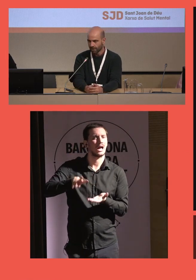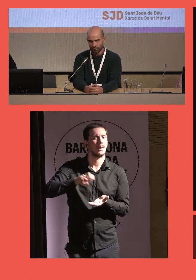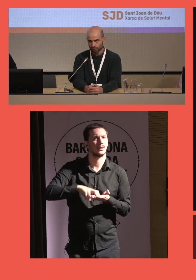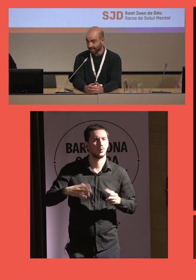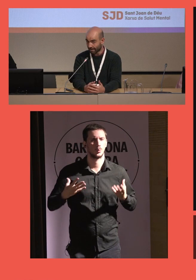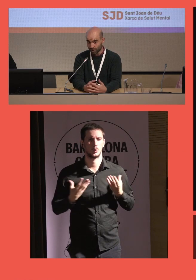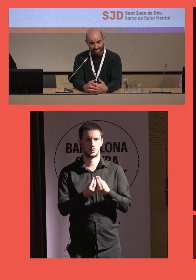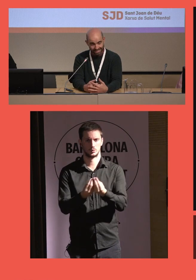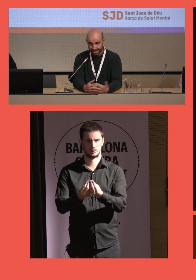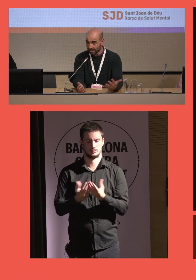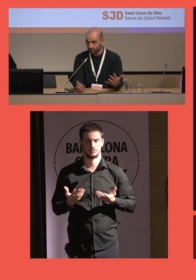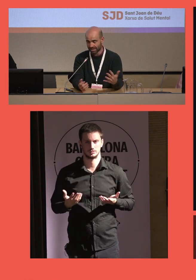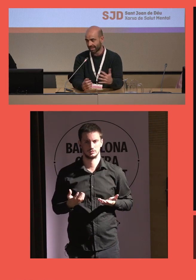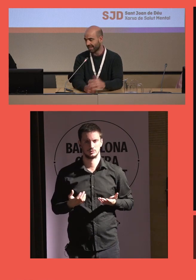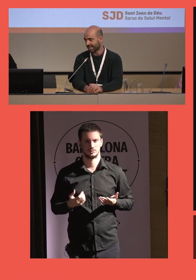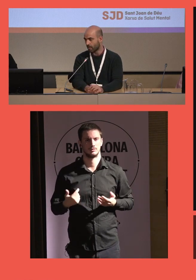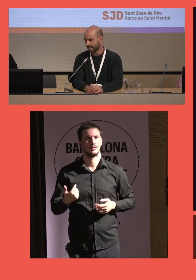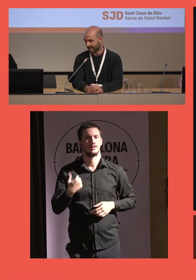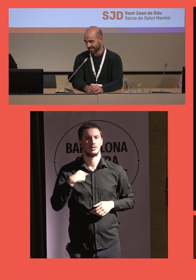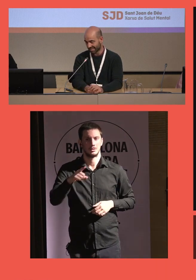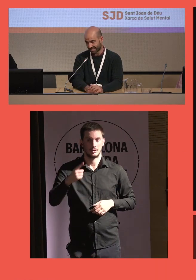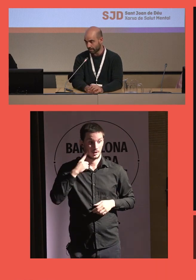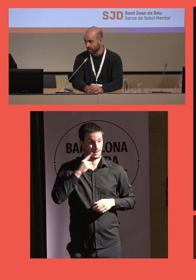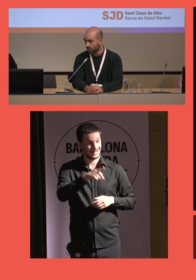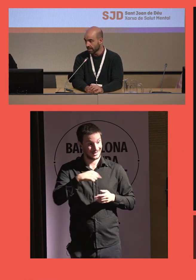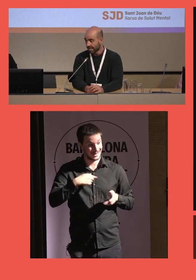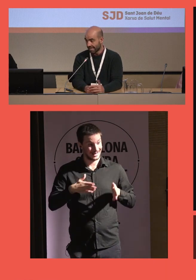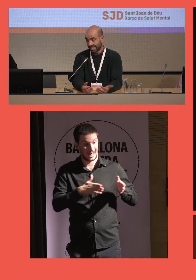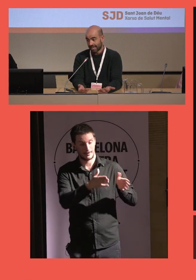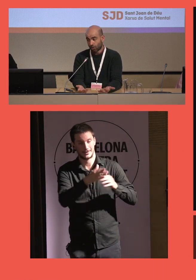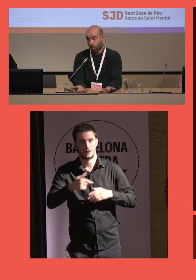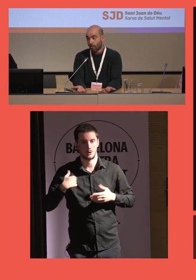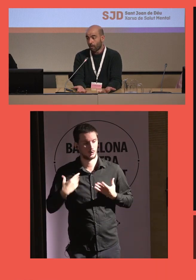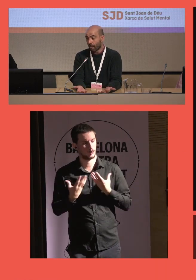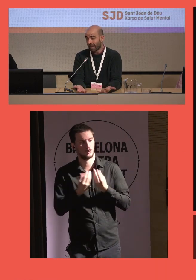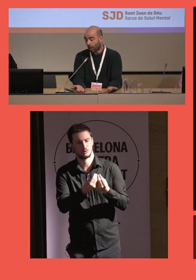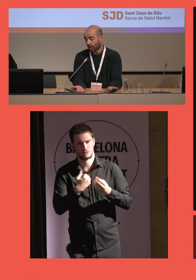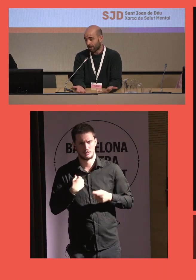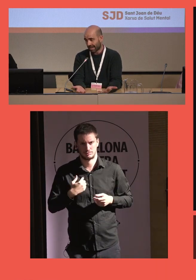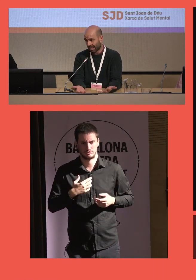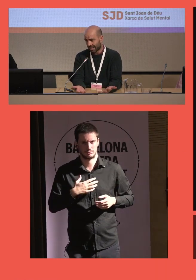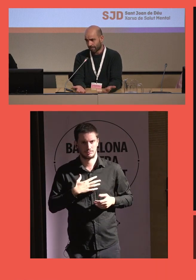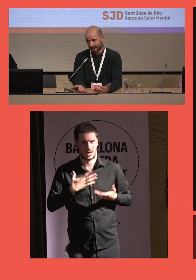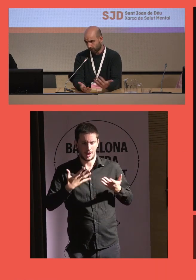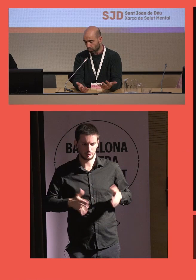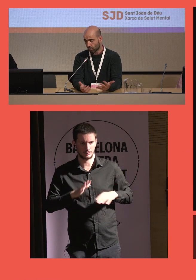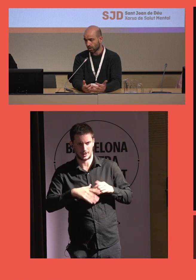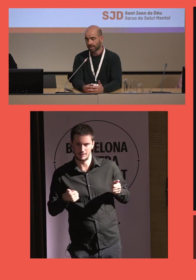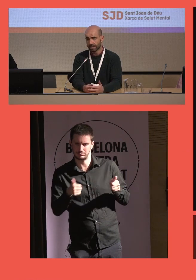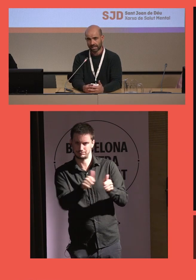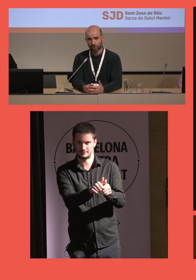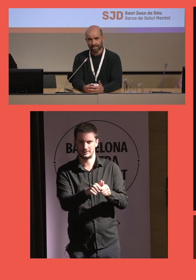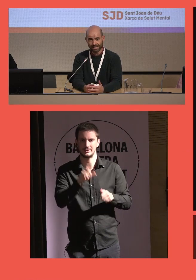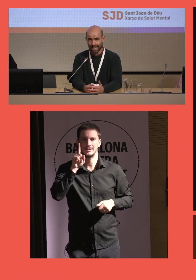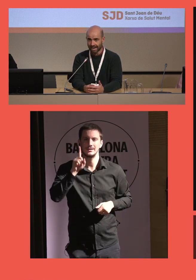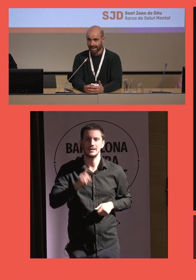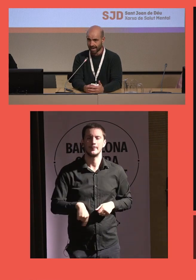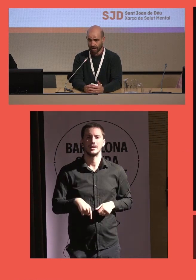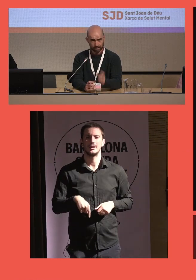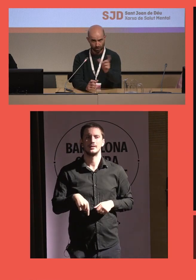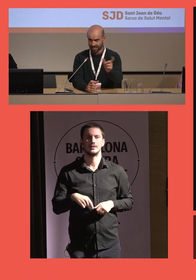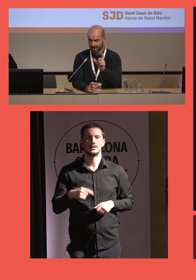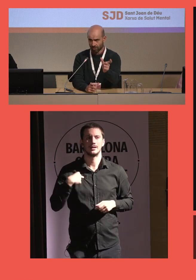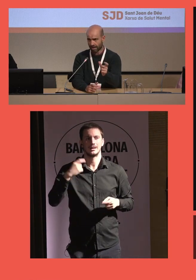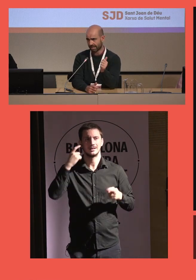juntos nosotros estamos encantadísimos de acompañarles en este camino y como mejora para futuro tenemos que intentar